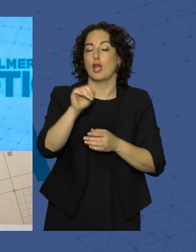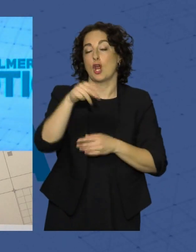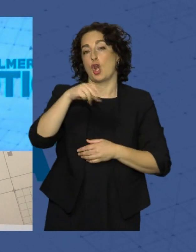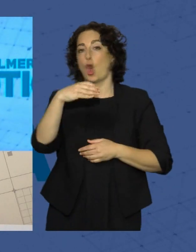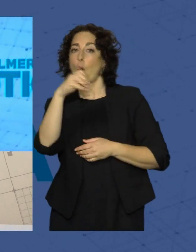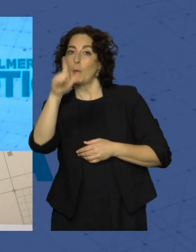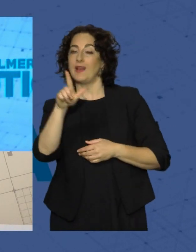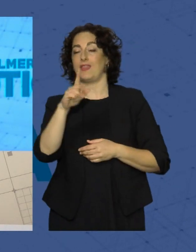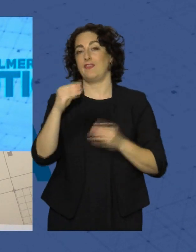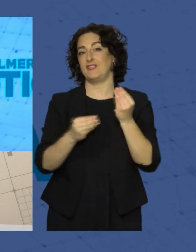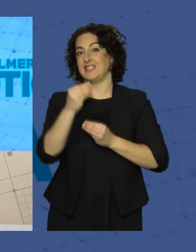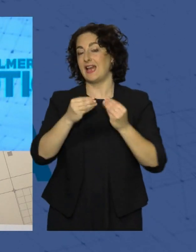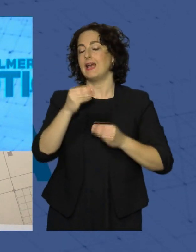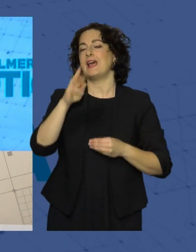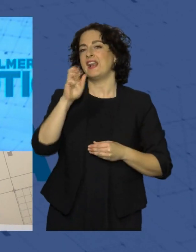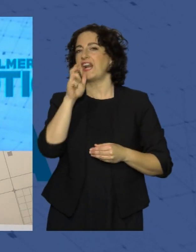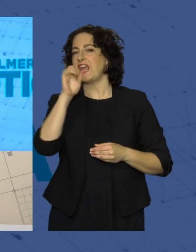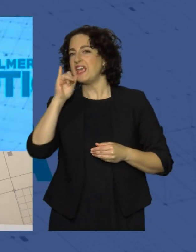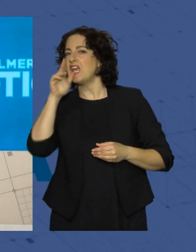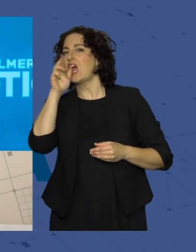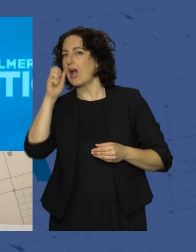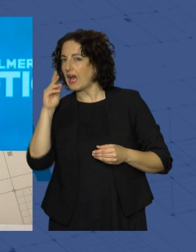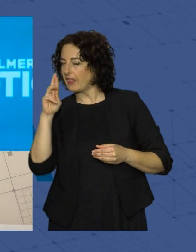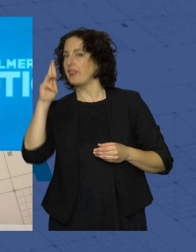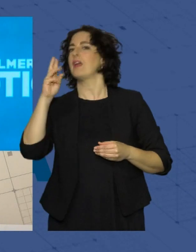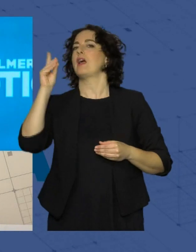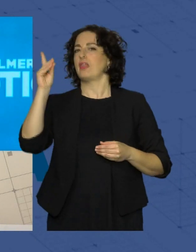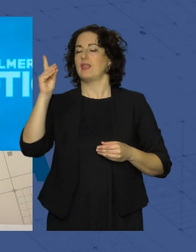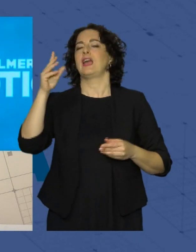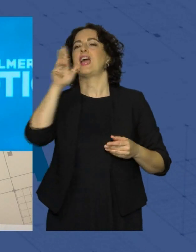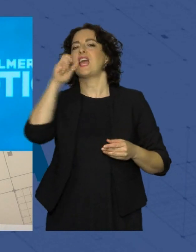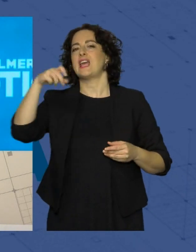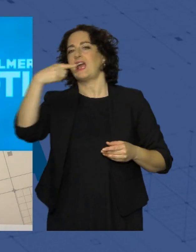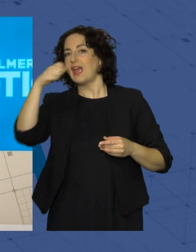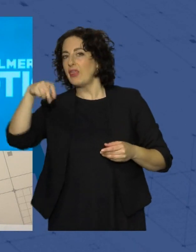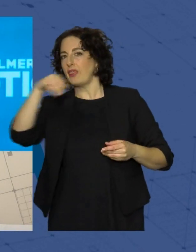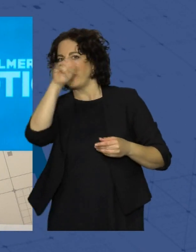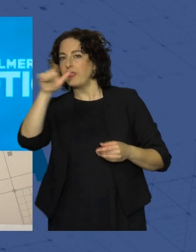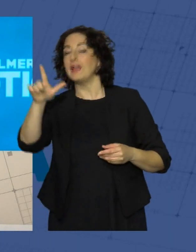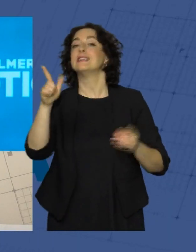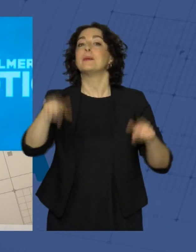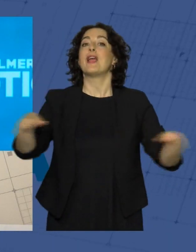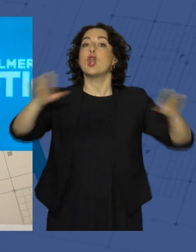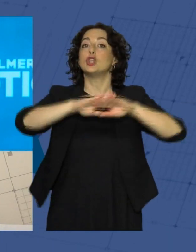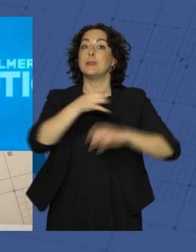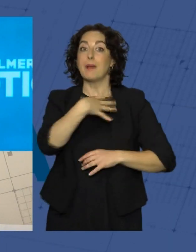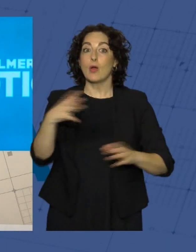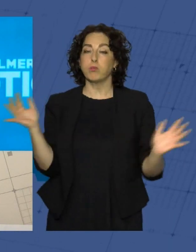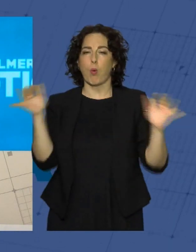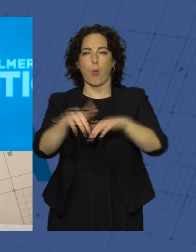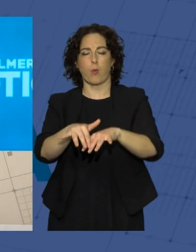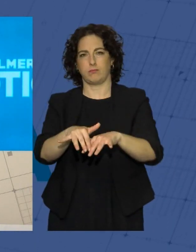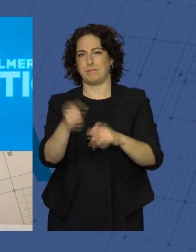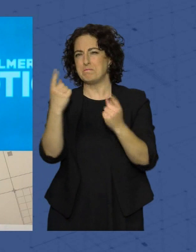Física Reinhard Hensel. Además, recordamos lo que fue la noche en blanco que reunió a miles de almerienses en el